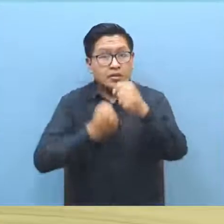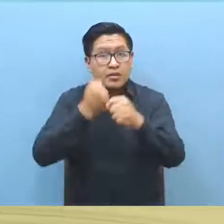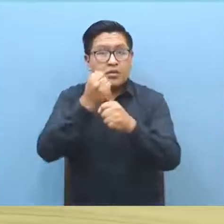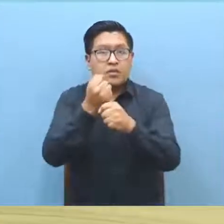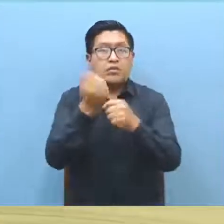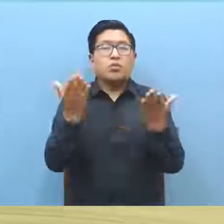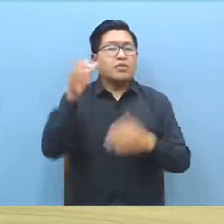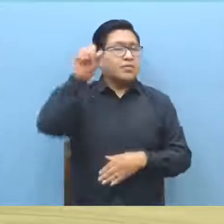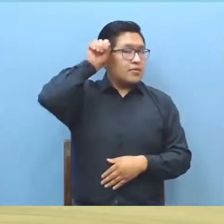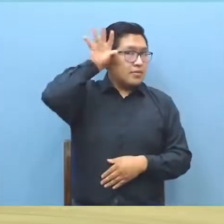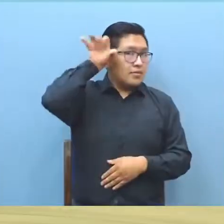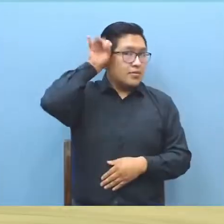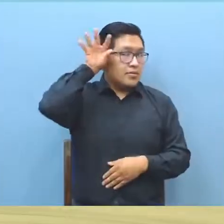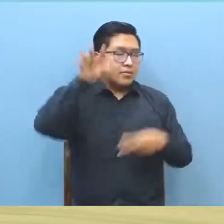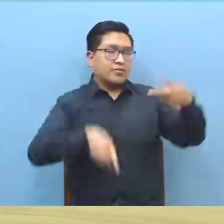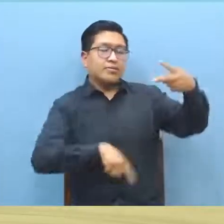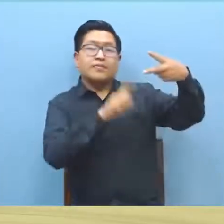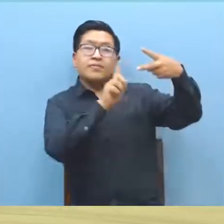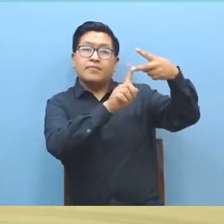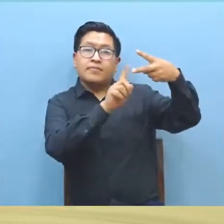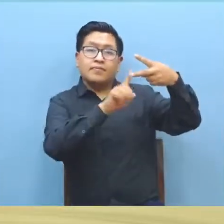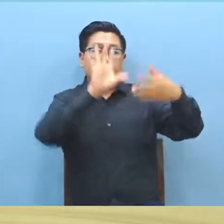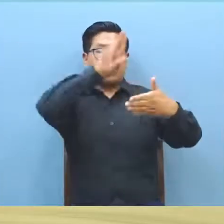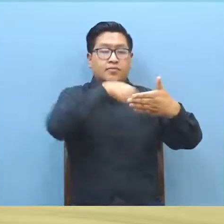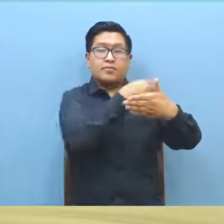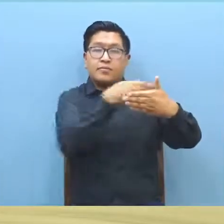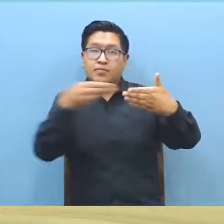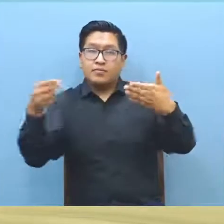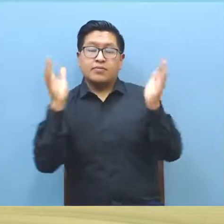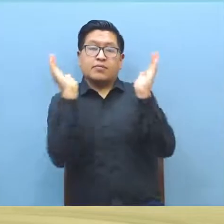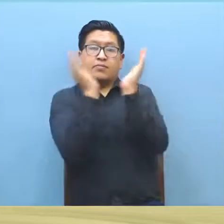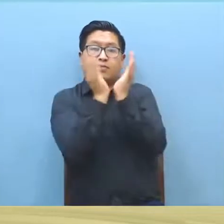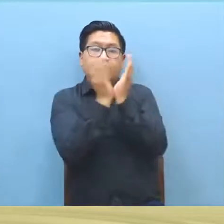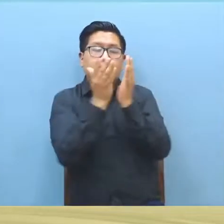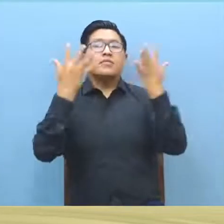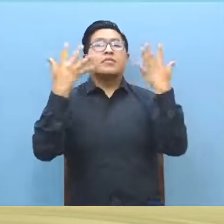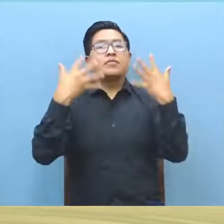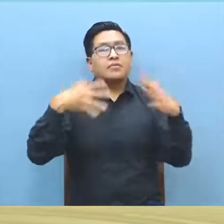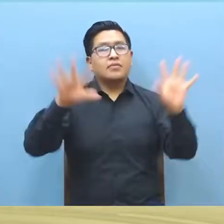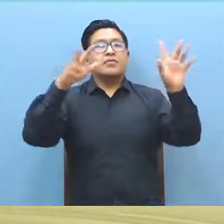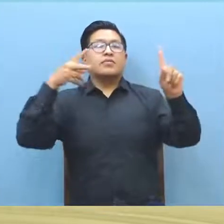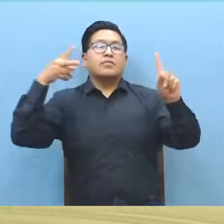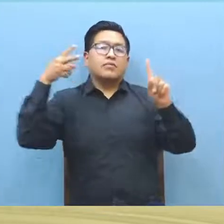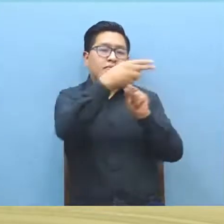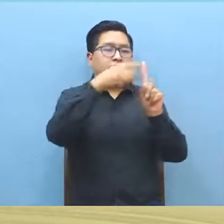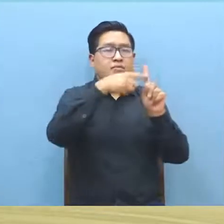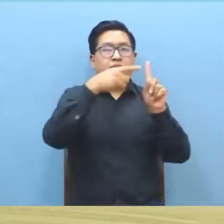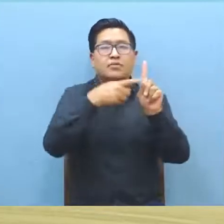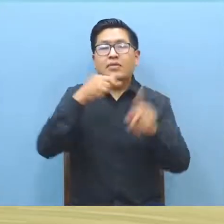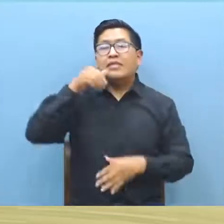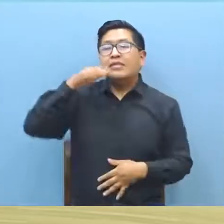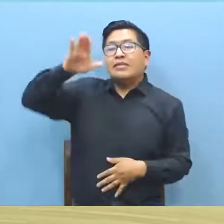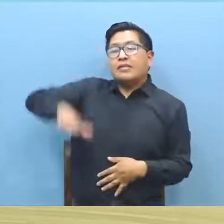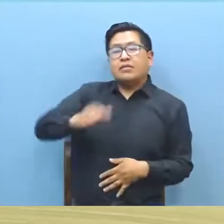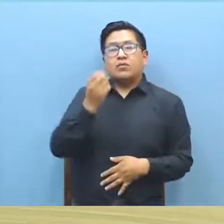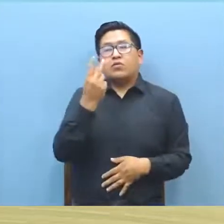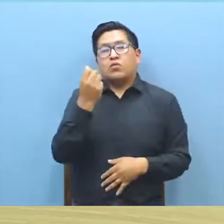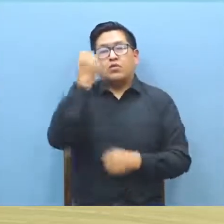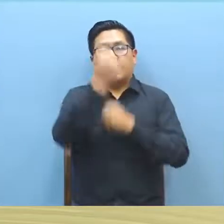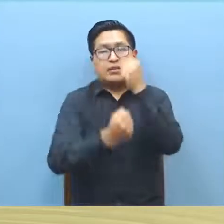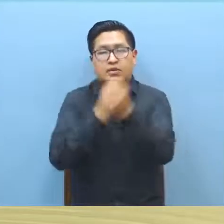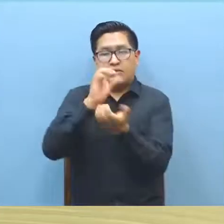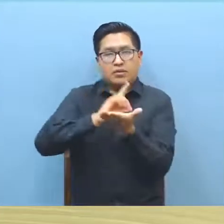en San Lorenzo. En Chukisaca, la institución defensorial garantiza la interrupción legal del embarazo de una niña de 12 años de edad con